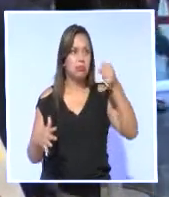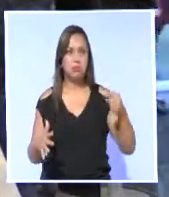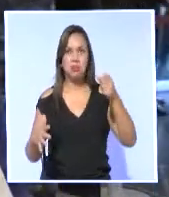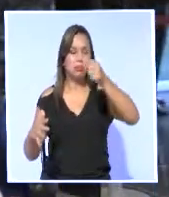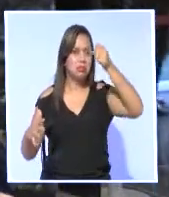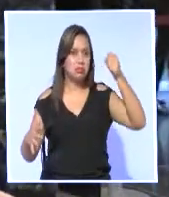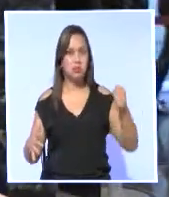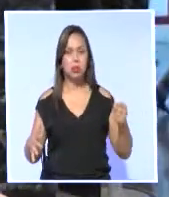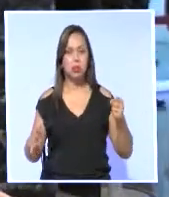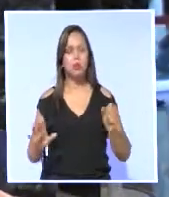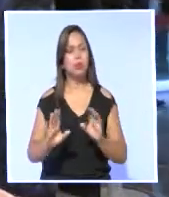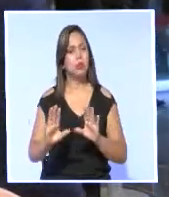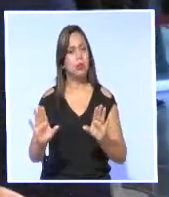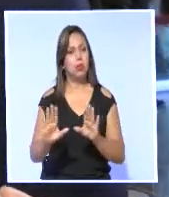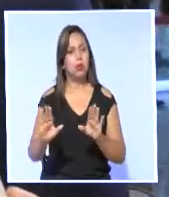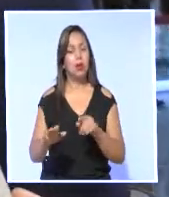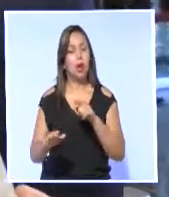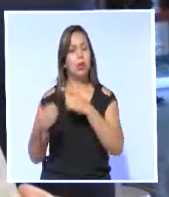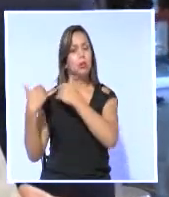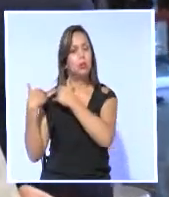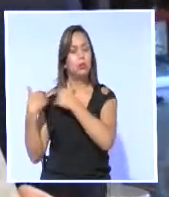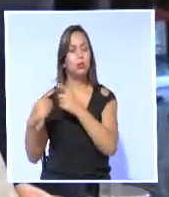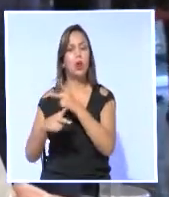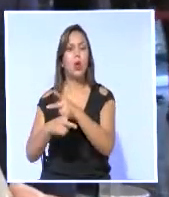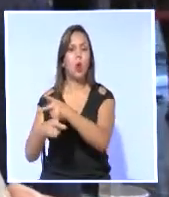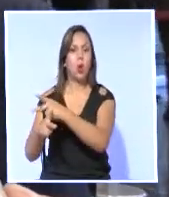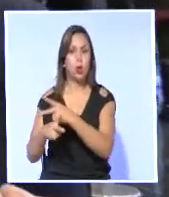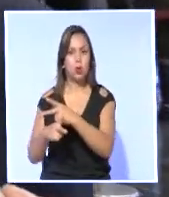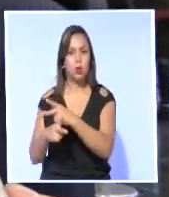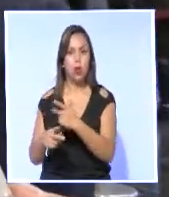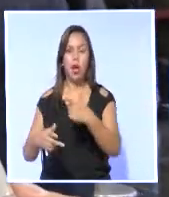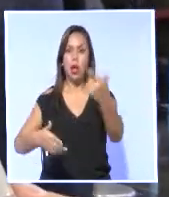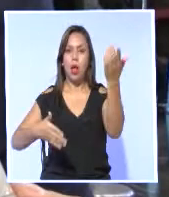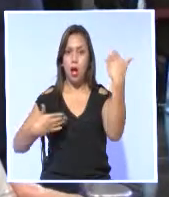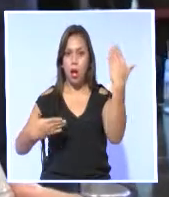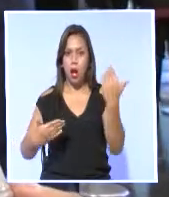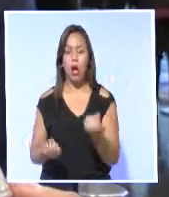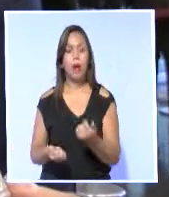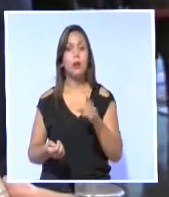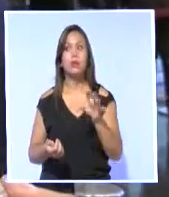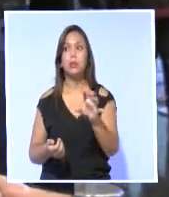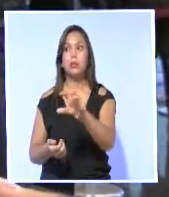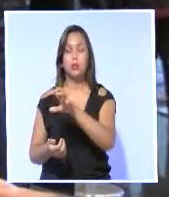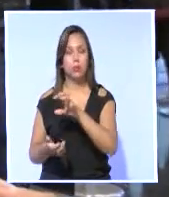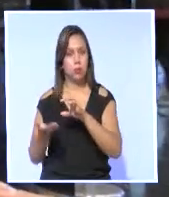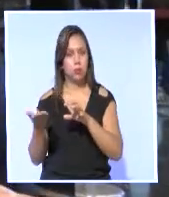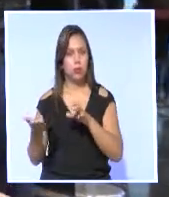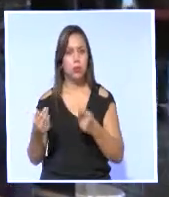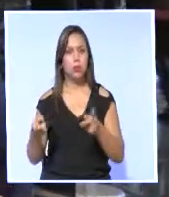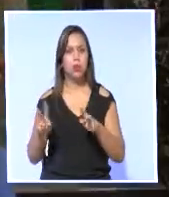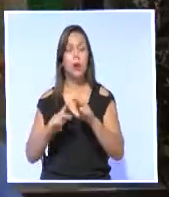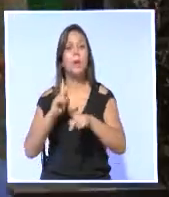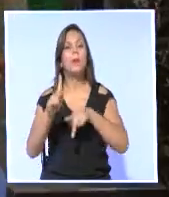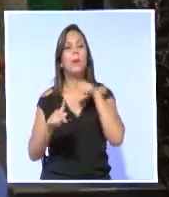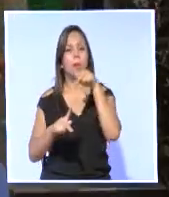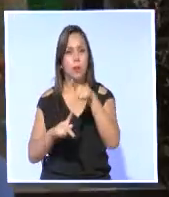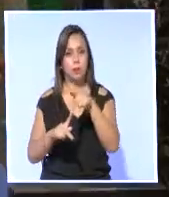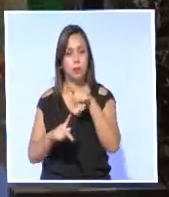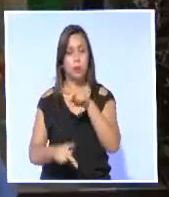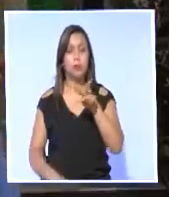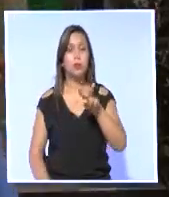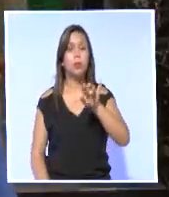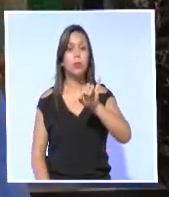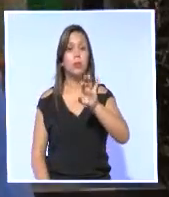etc., esa es la competencia de los concejales en el caso del alcalde o de los consejeros provinciales en el caso de los prefectos. Carlos